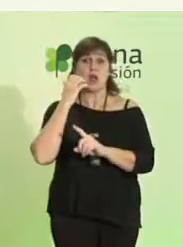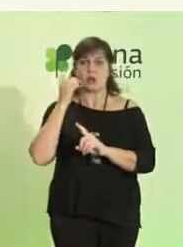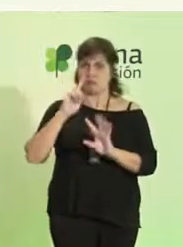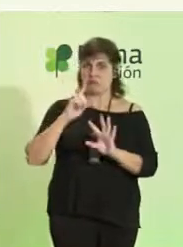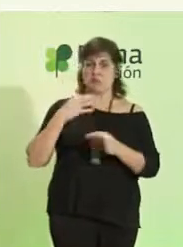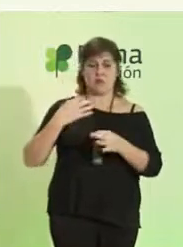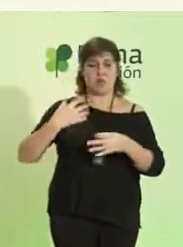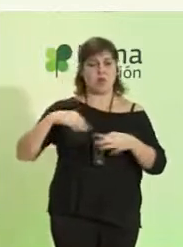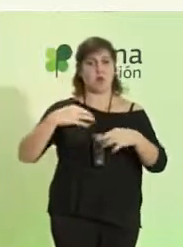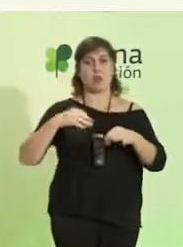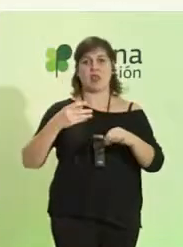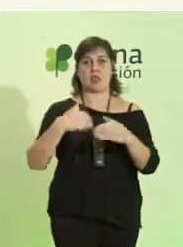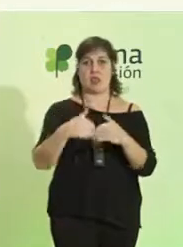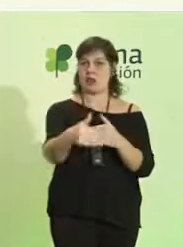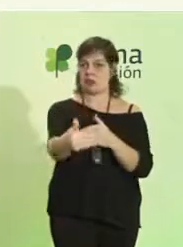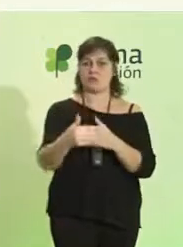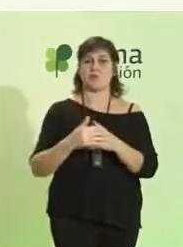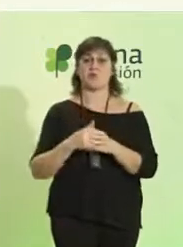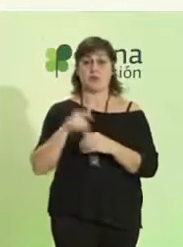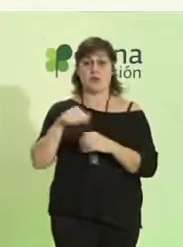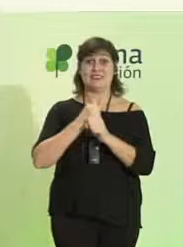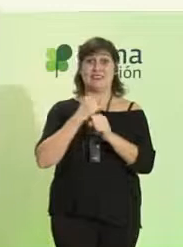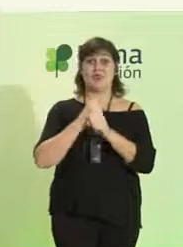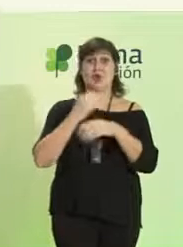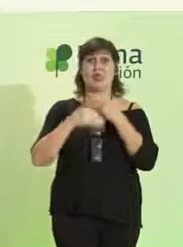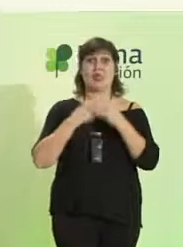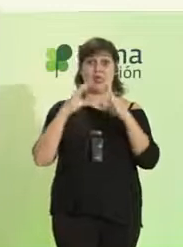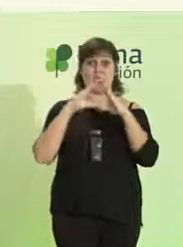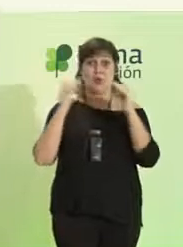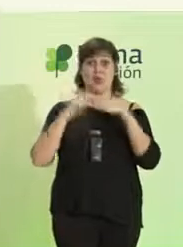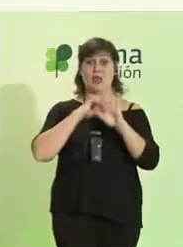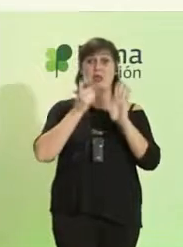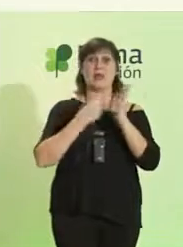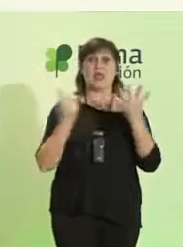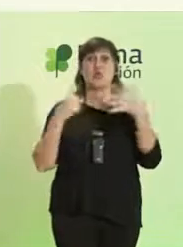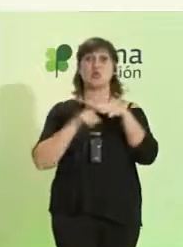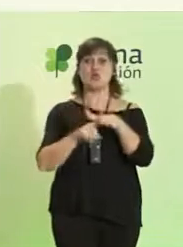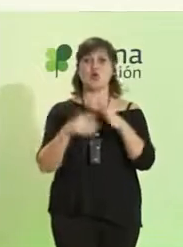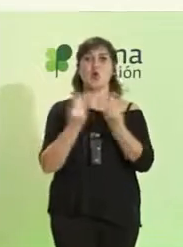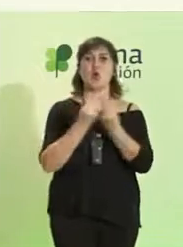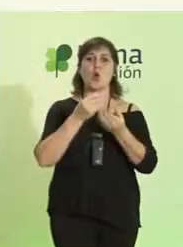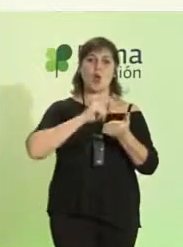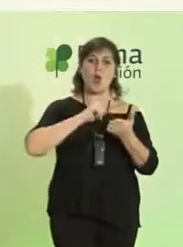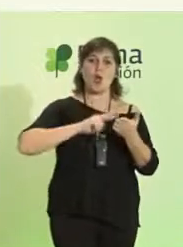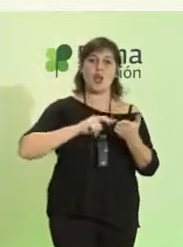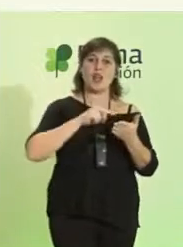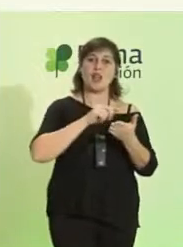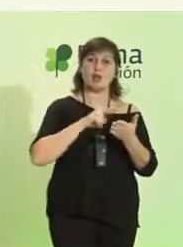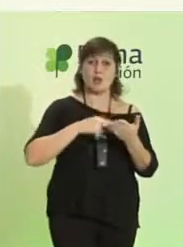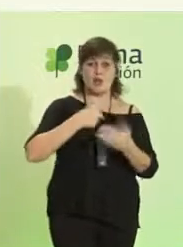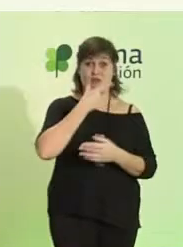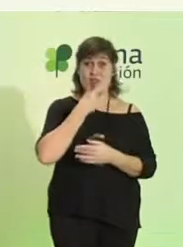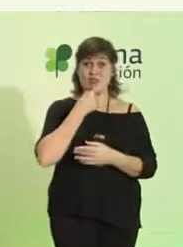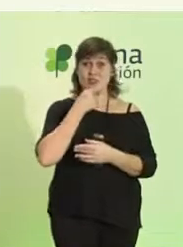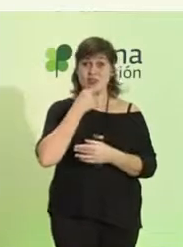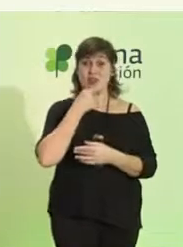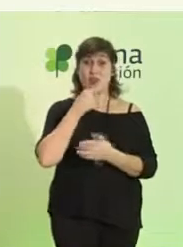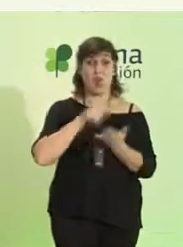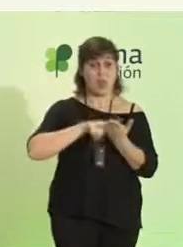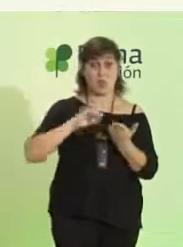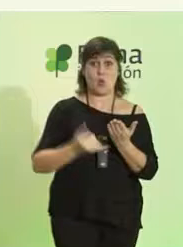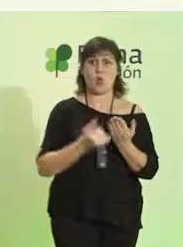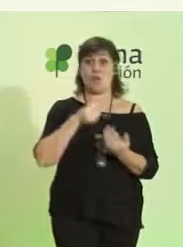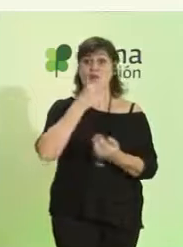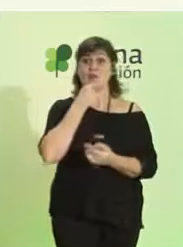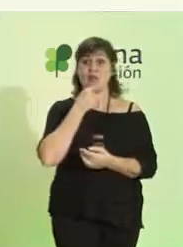un acicate, toda la labor que hace Plena Inclusión Andalucía con el lenguaje fácil. Es un campo de batalla que os animo a seguir manteniendo